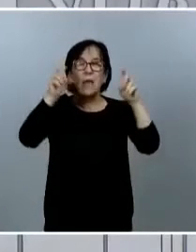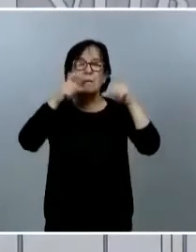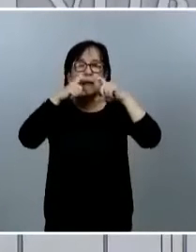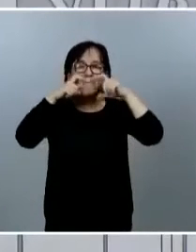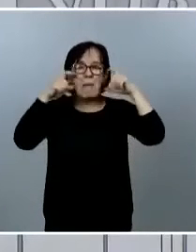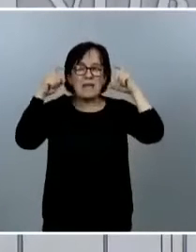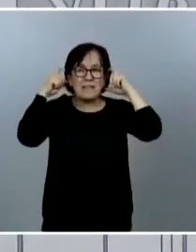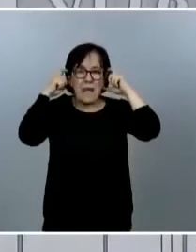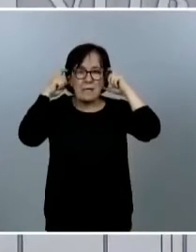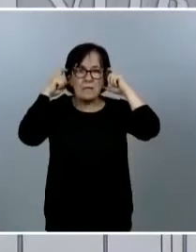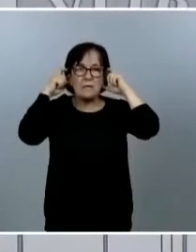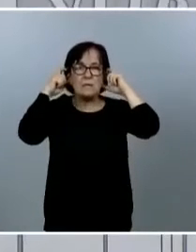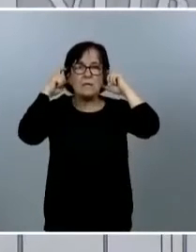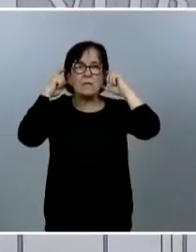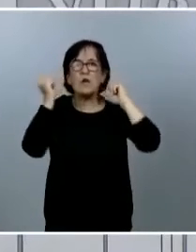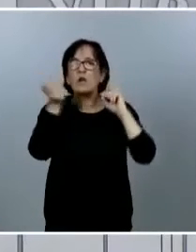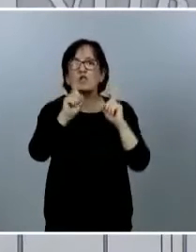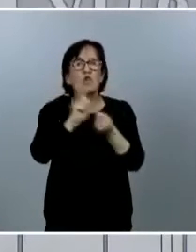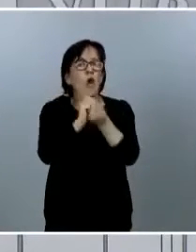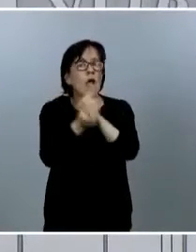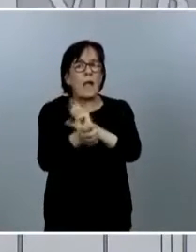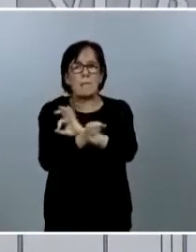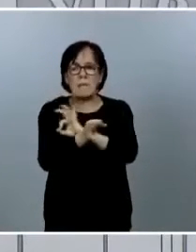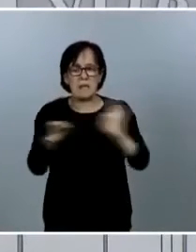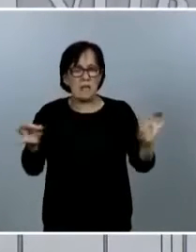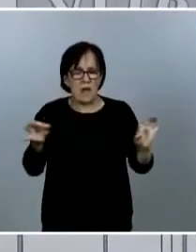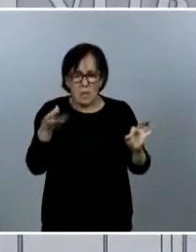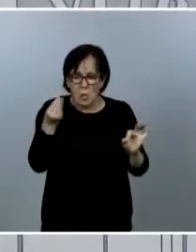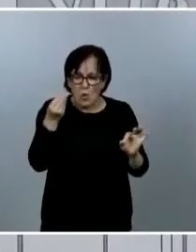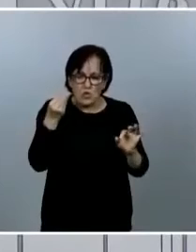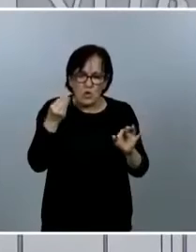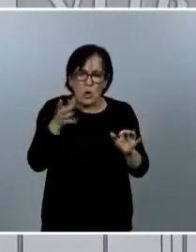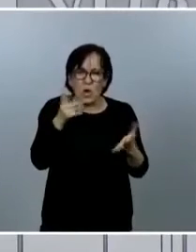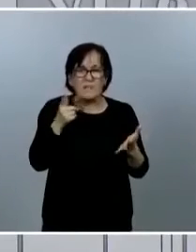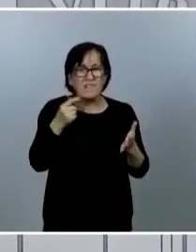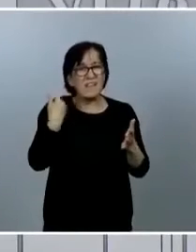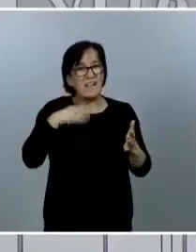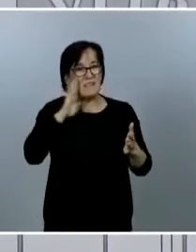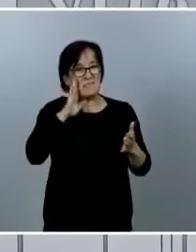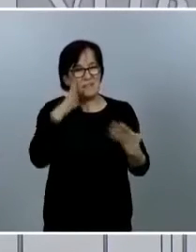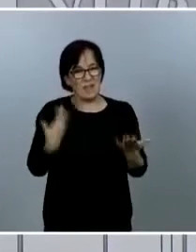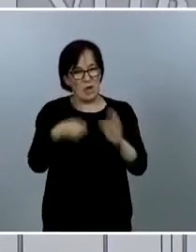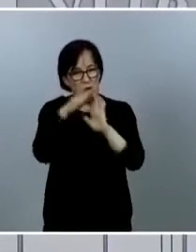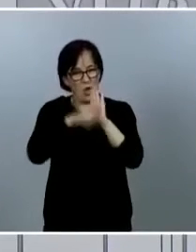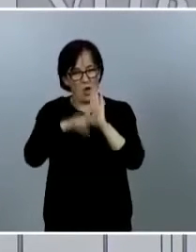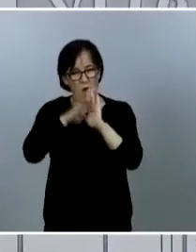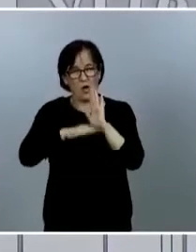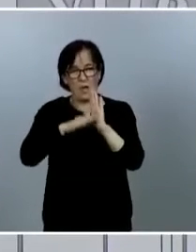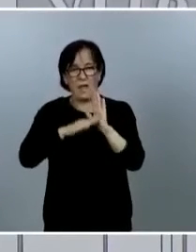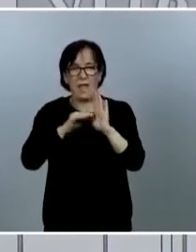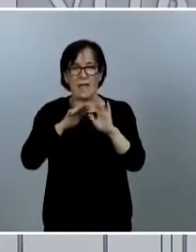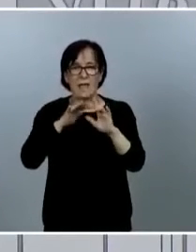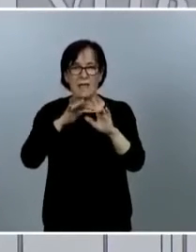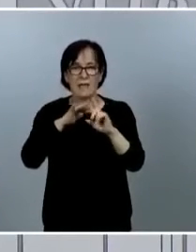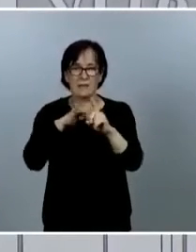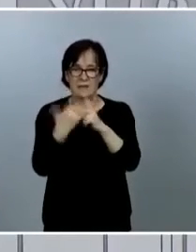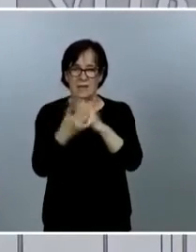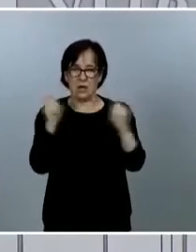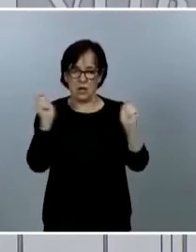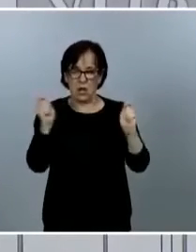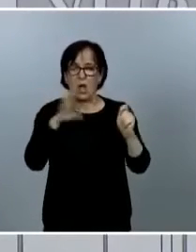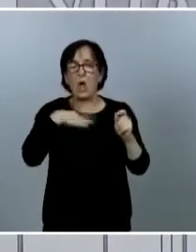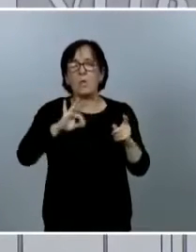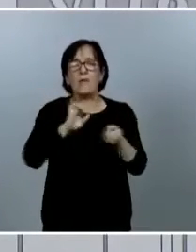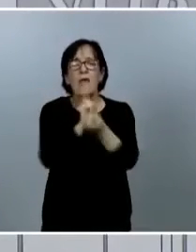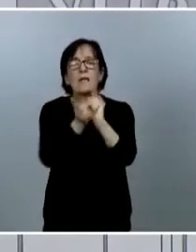equivoco no varía de forma sustancial respecto a la orden vigente en el marco del decreto de alarma puede haber cambios de última hora que